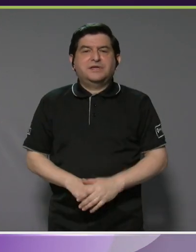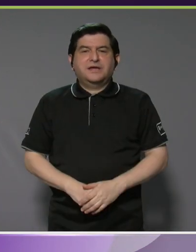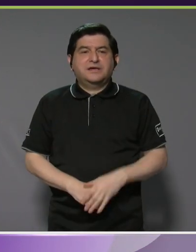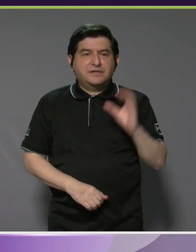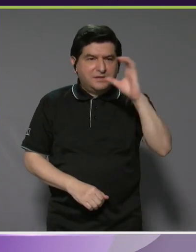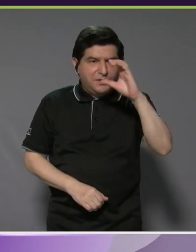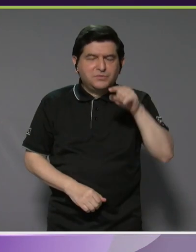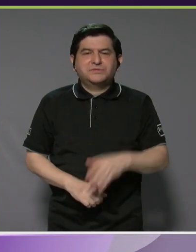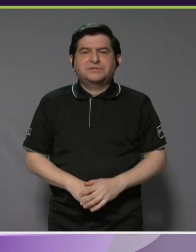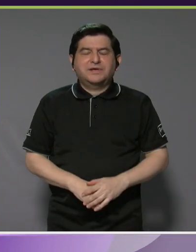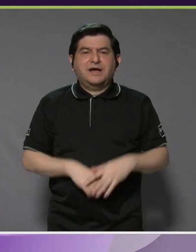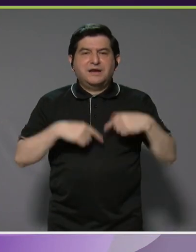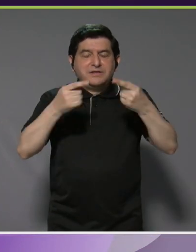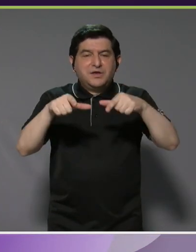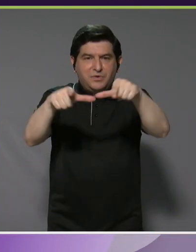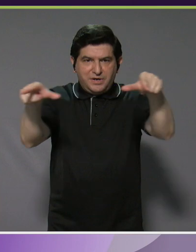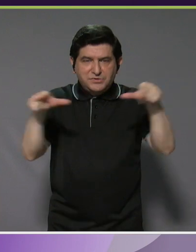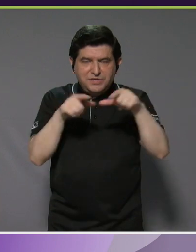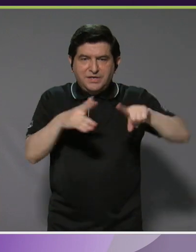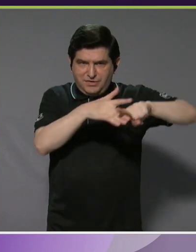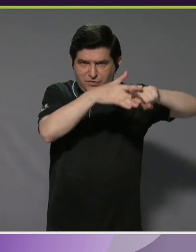recogerlos, ponerlos en el line-up